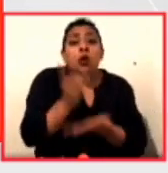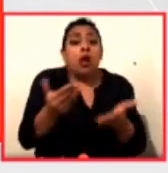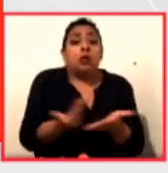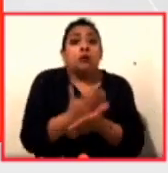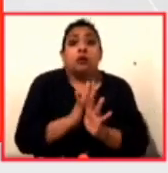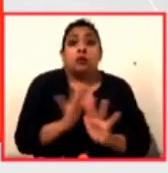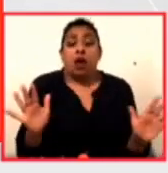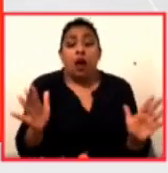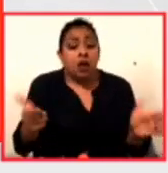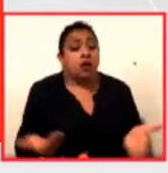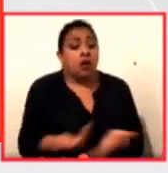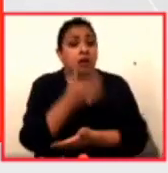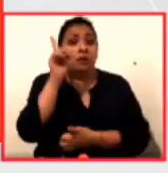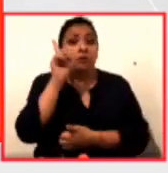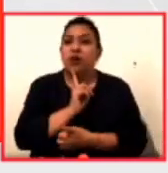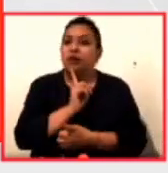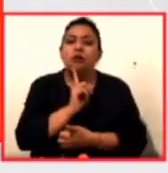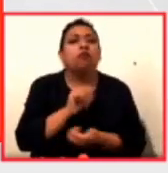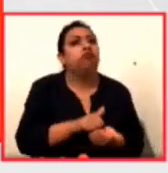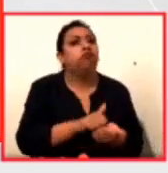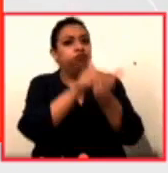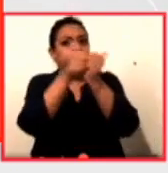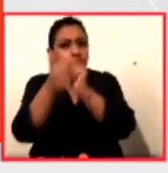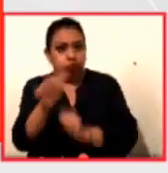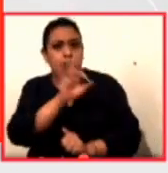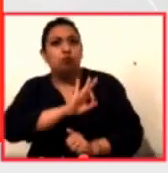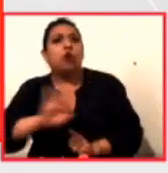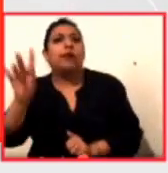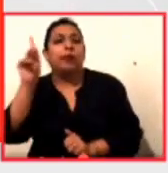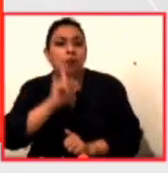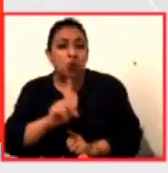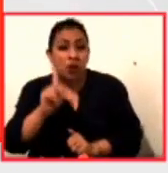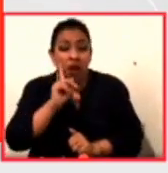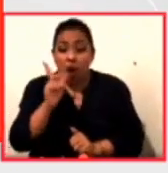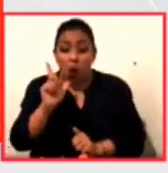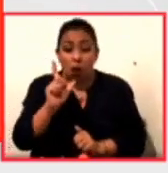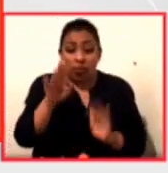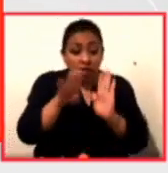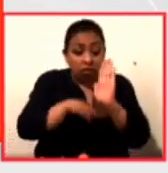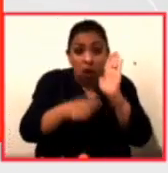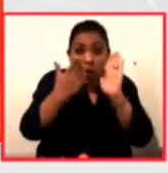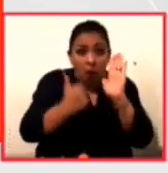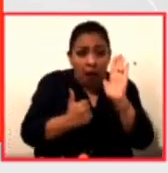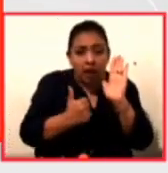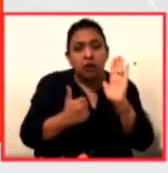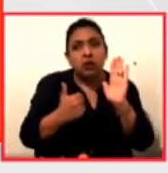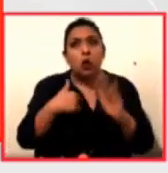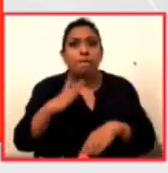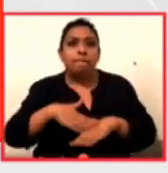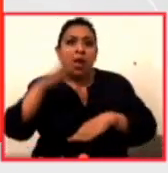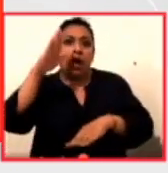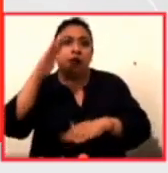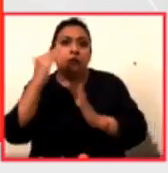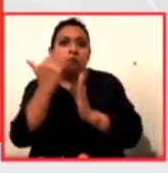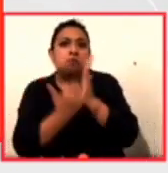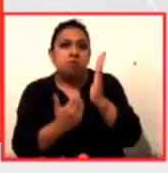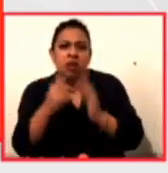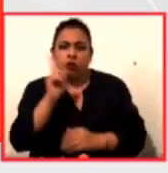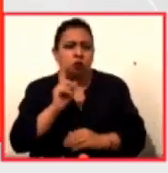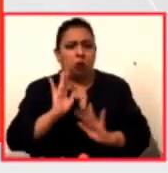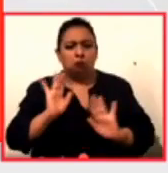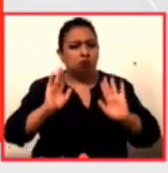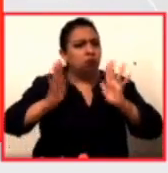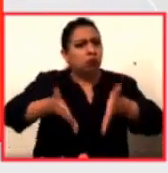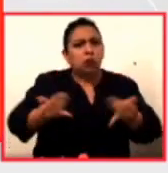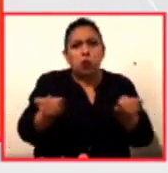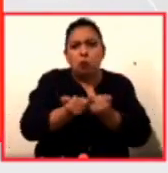nace mujer, se llega a serlo. La ausencia del útero no me hace ni más ni menos mujer. Esta es, pues,